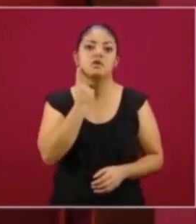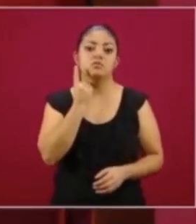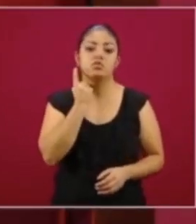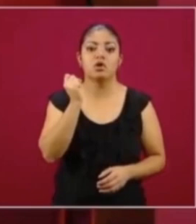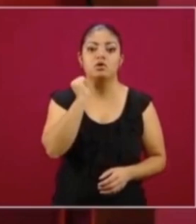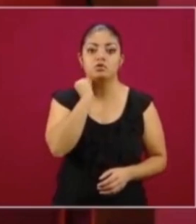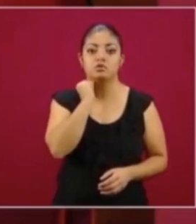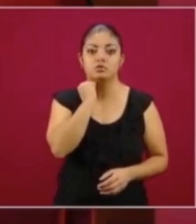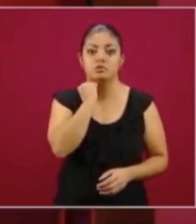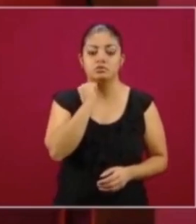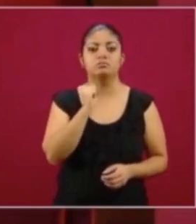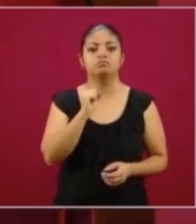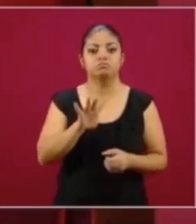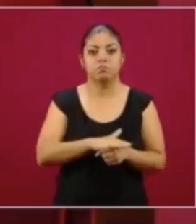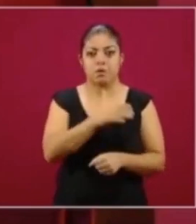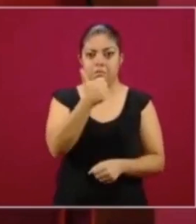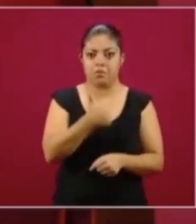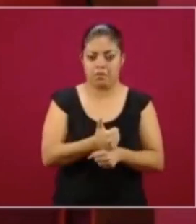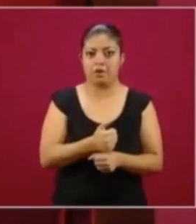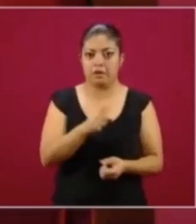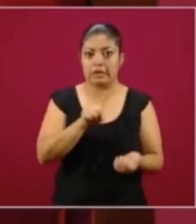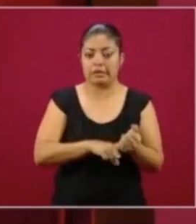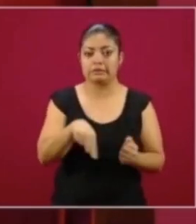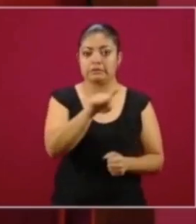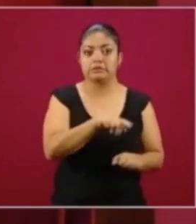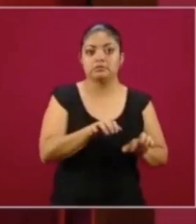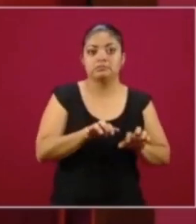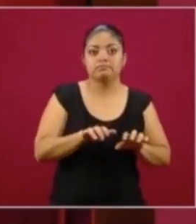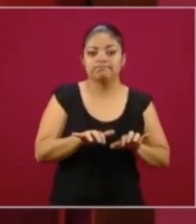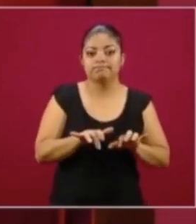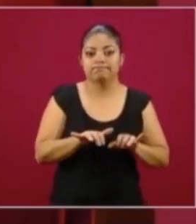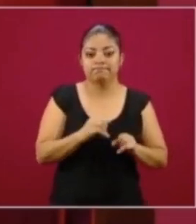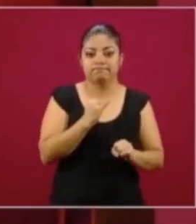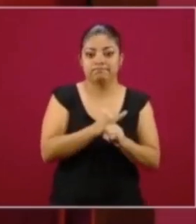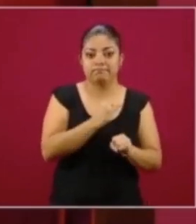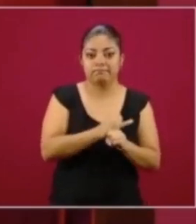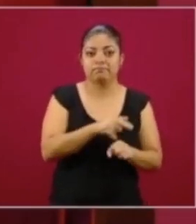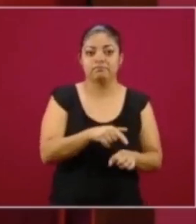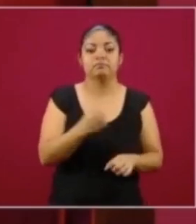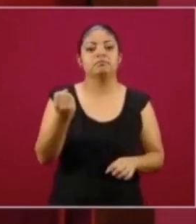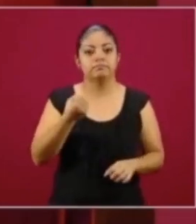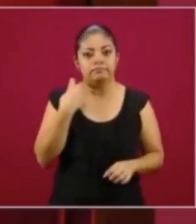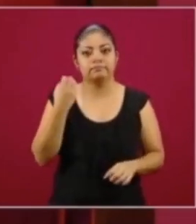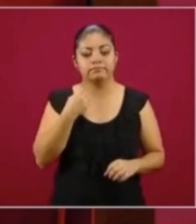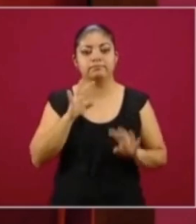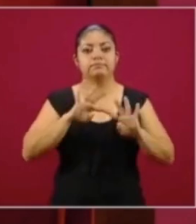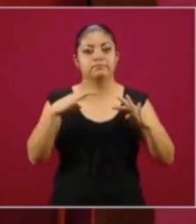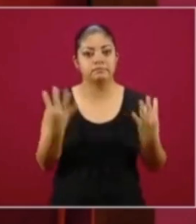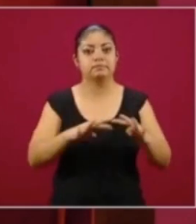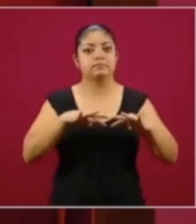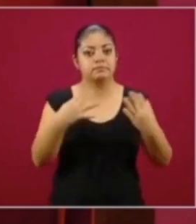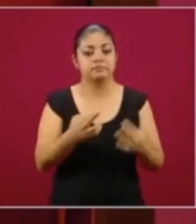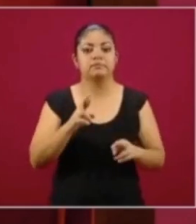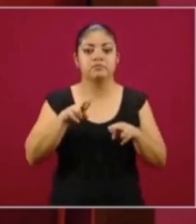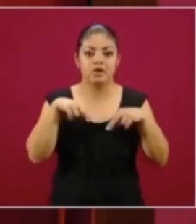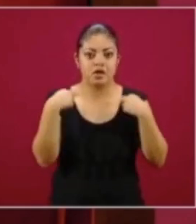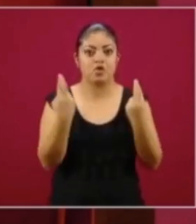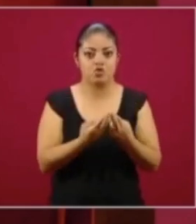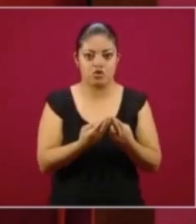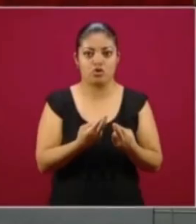Senadores y sesionaron muchos de ellos virtualmente, pero siguieron sesionando para pasar esta